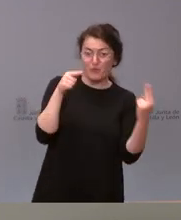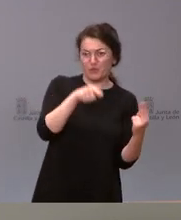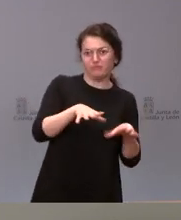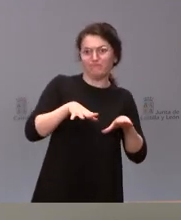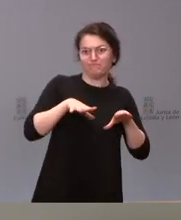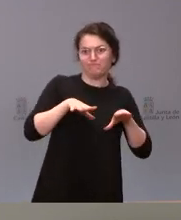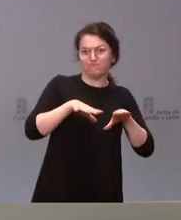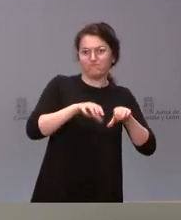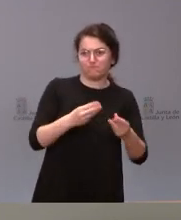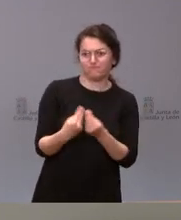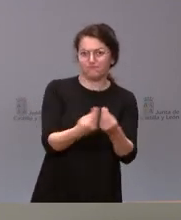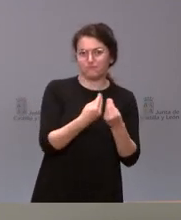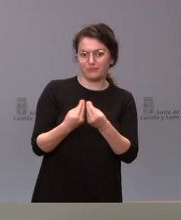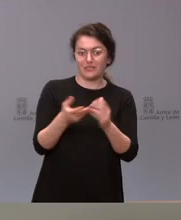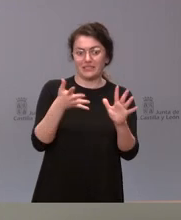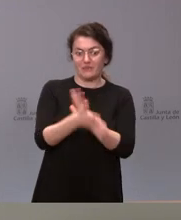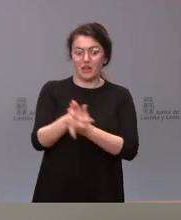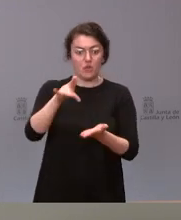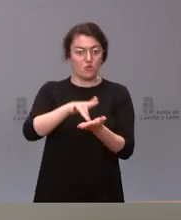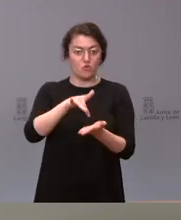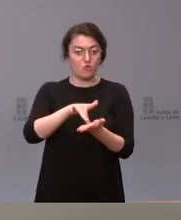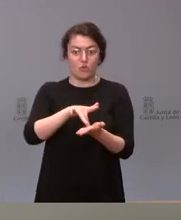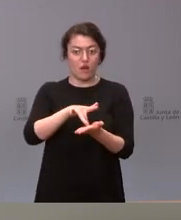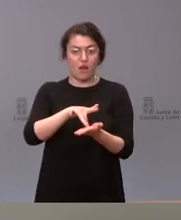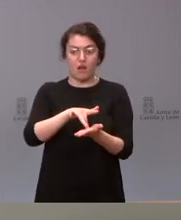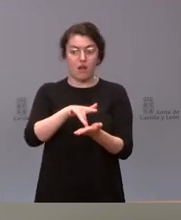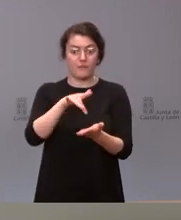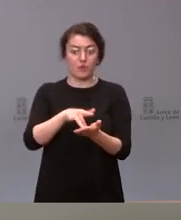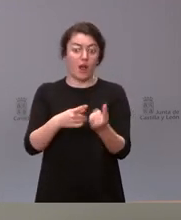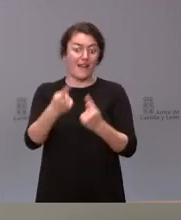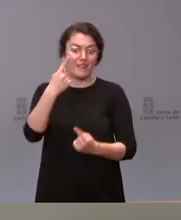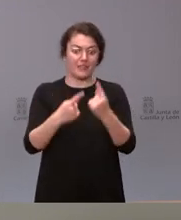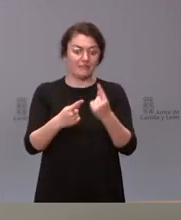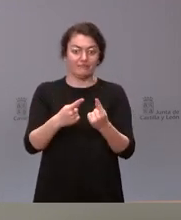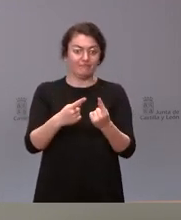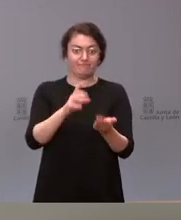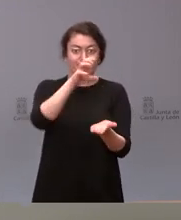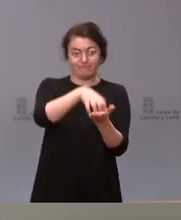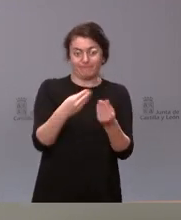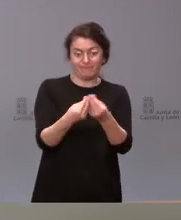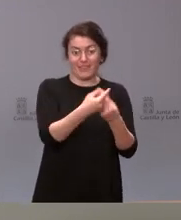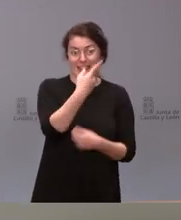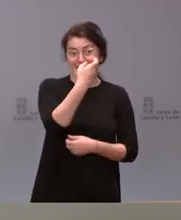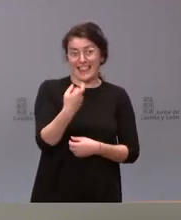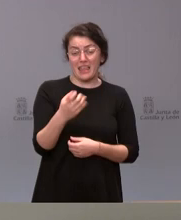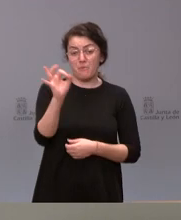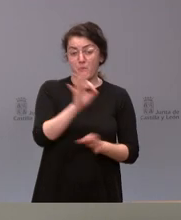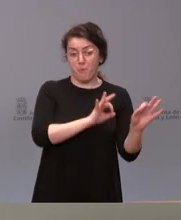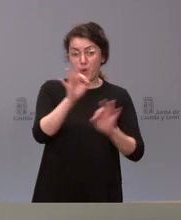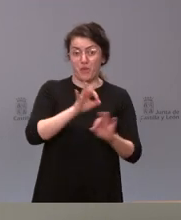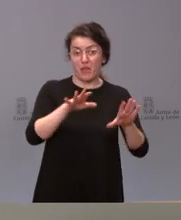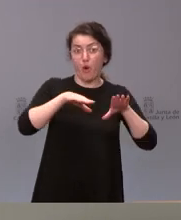públicos que en algunas circunstancias y en algunas unidades pues han estado al 100% de su capacidad y nosotros teníamos la obligación